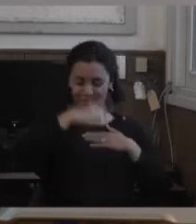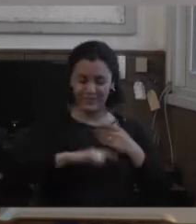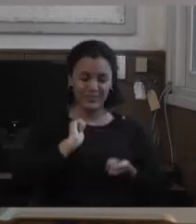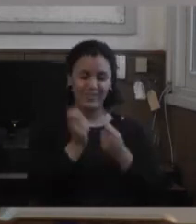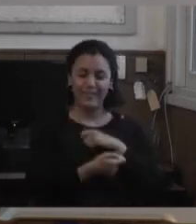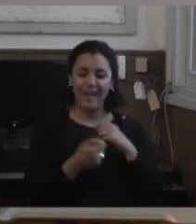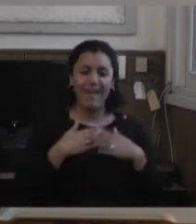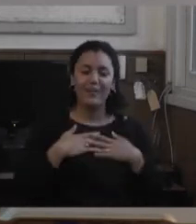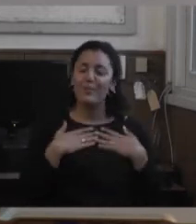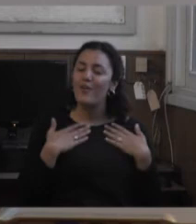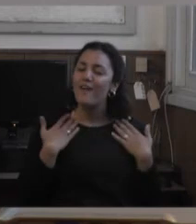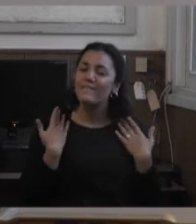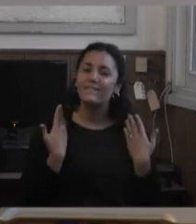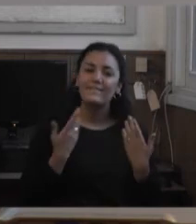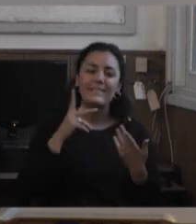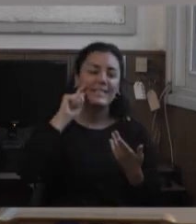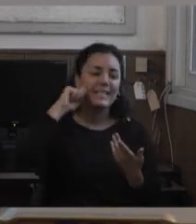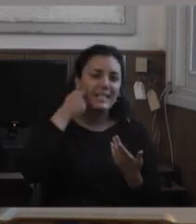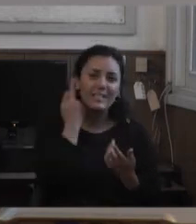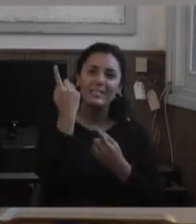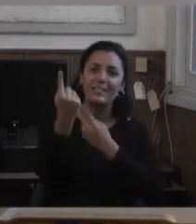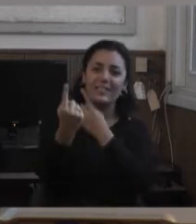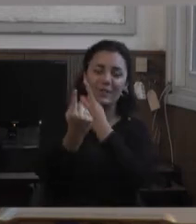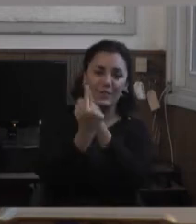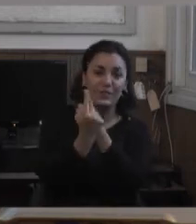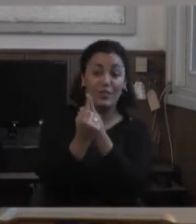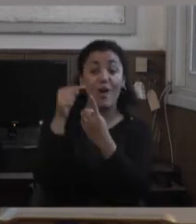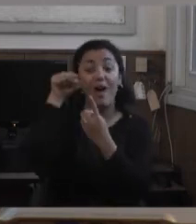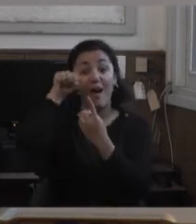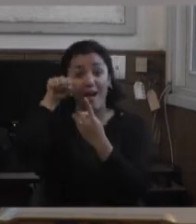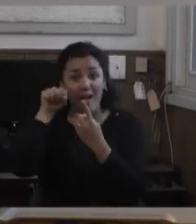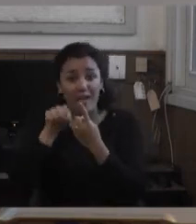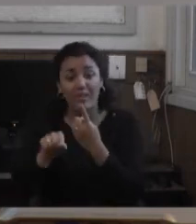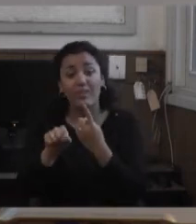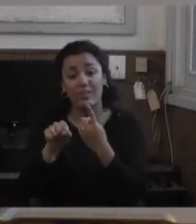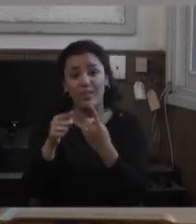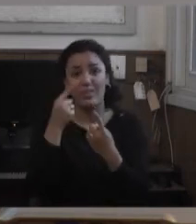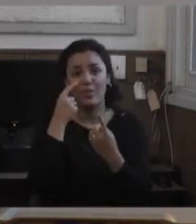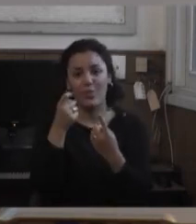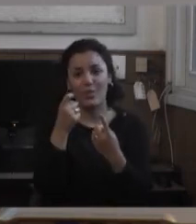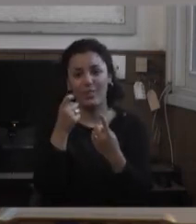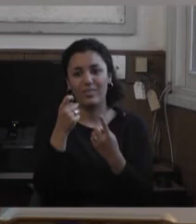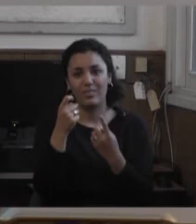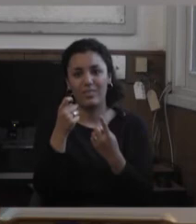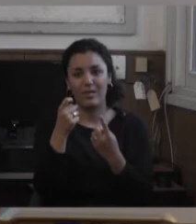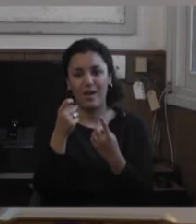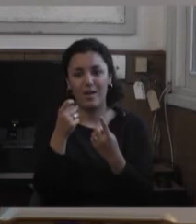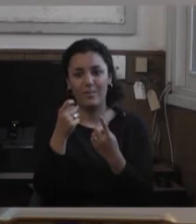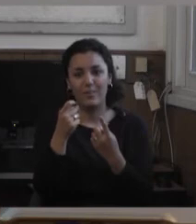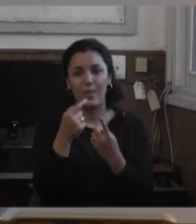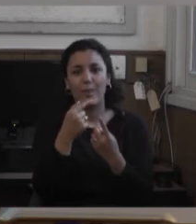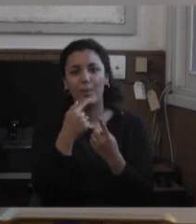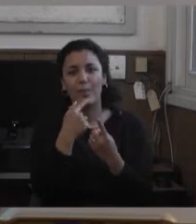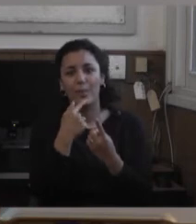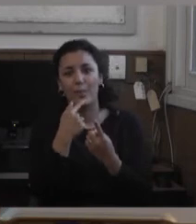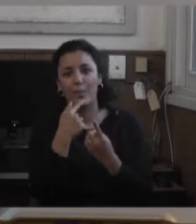tan agradable o tan intensa que me parece que por ahí pasarían los puntos donde uno diría bueno pero vos que trabajás con la discapacidad